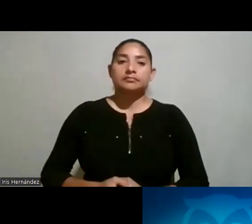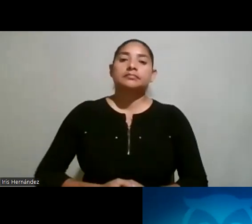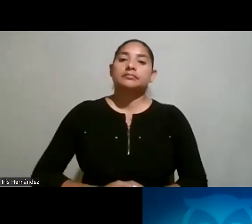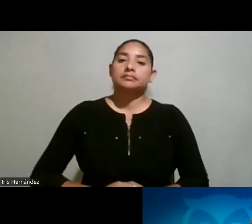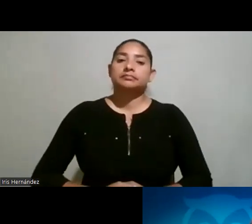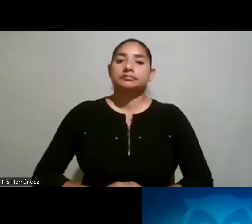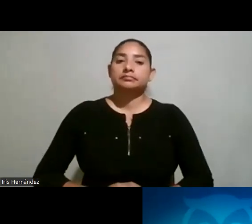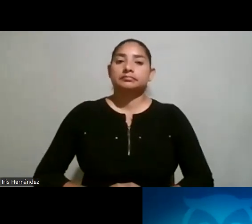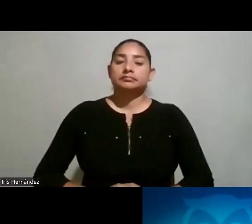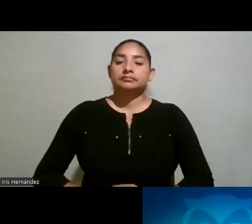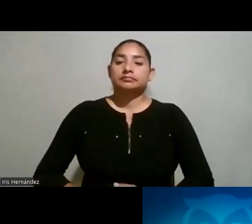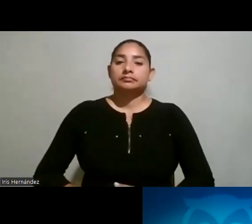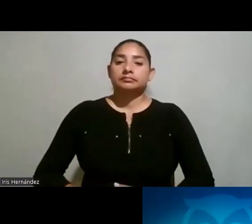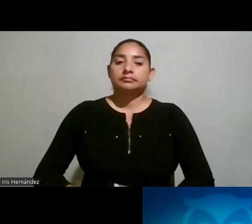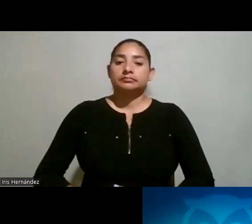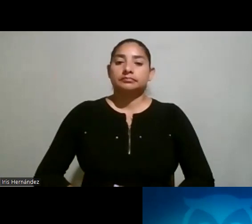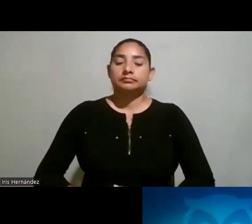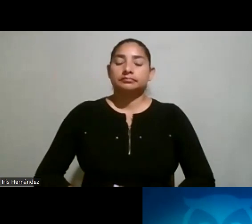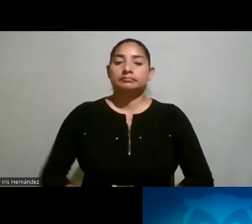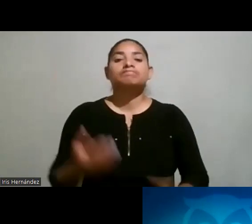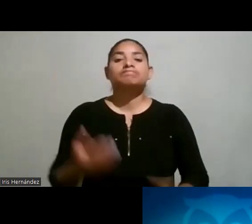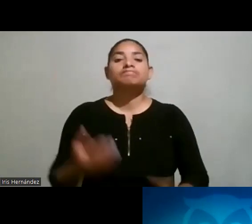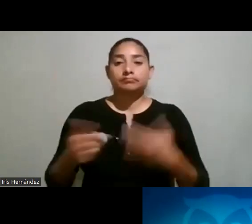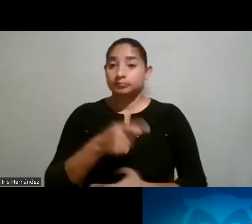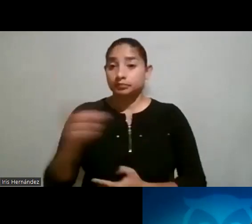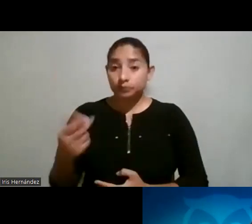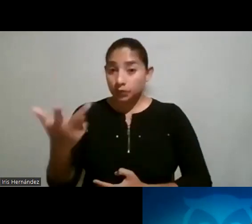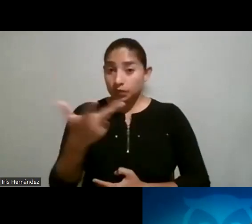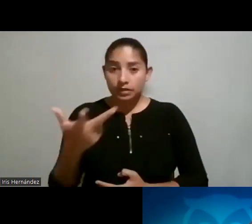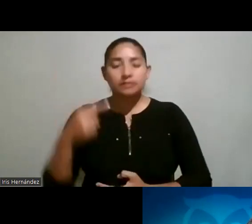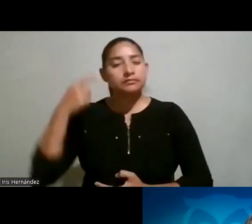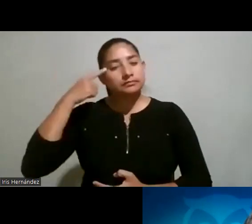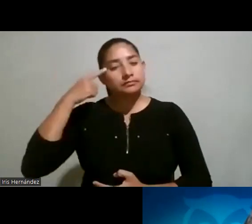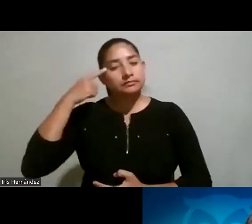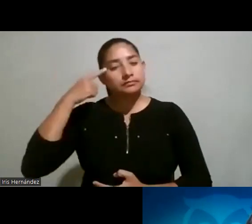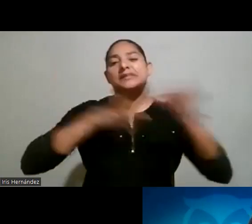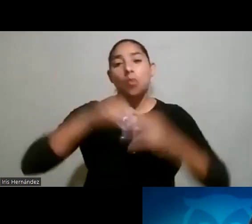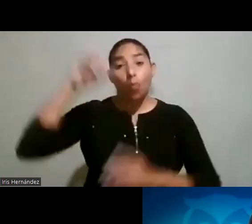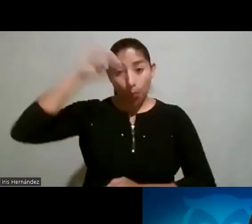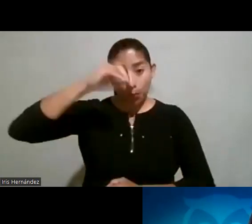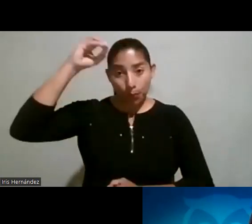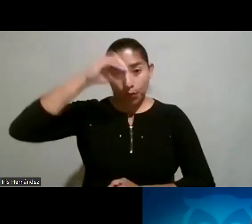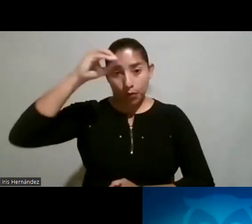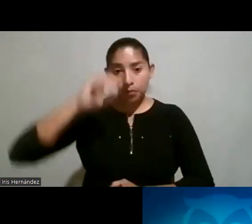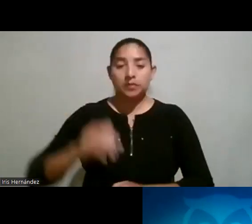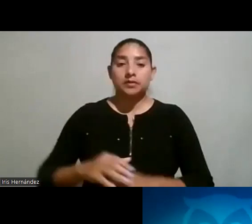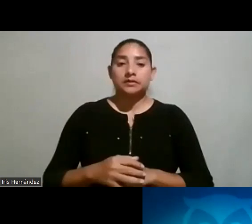Tenemos aquí, si pudieran tal vez las tres darnos su perspectiva, ¿verdad? Porque Libni